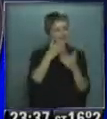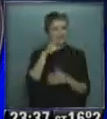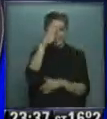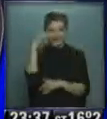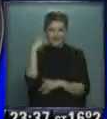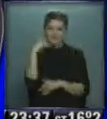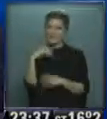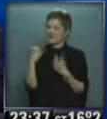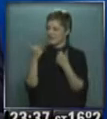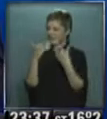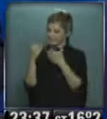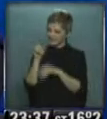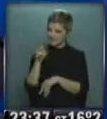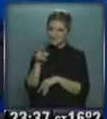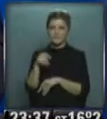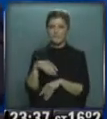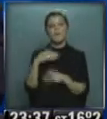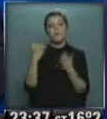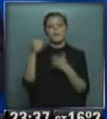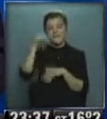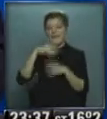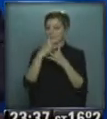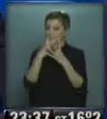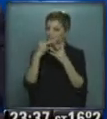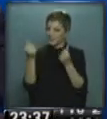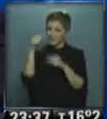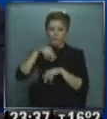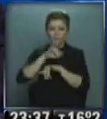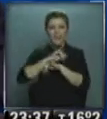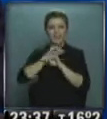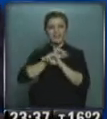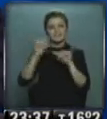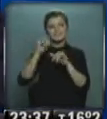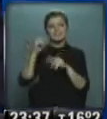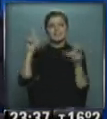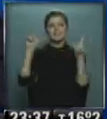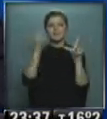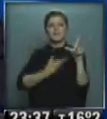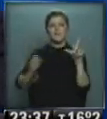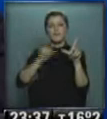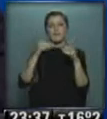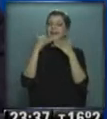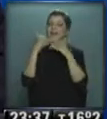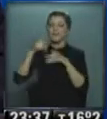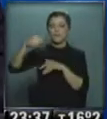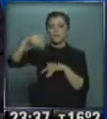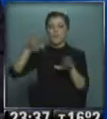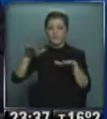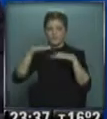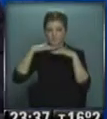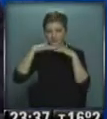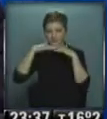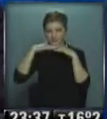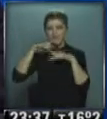todas las noches muy bien hasta aquí el resumen de noticias de la televisión pública gracias a ustedes por acompañarnos